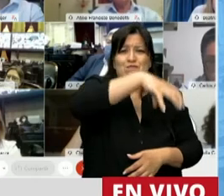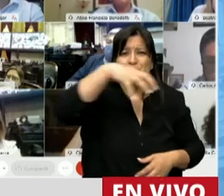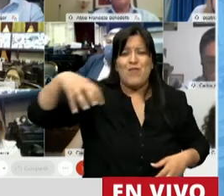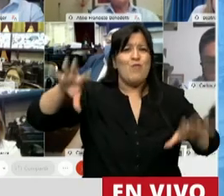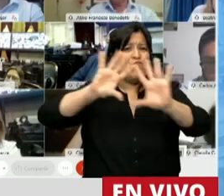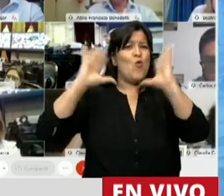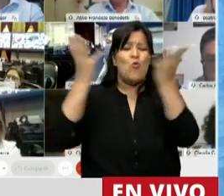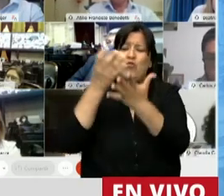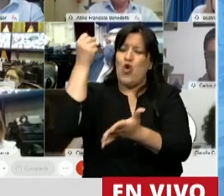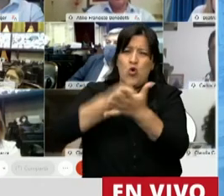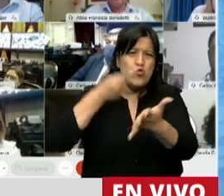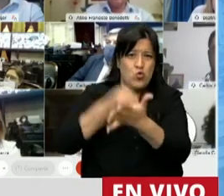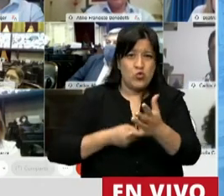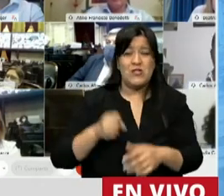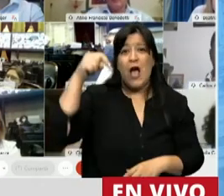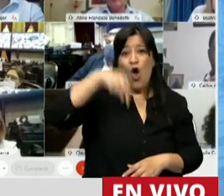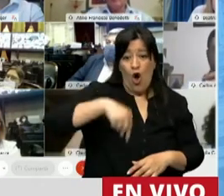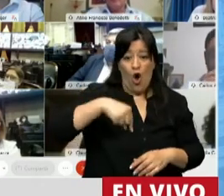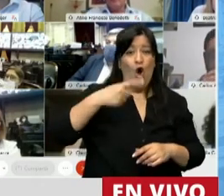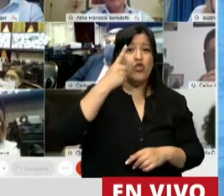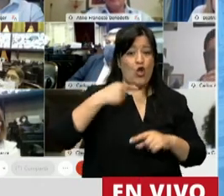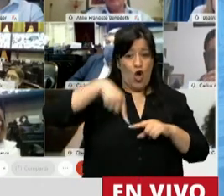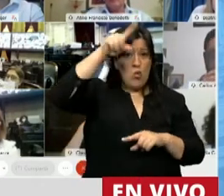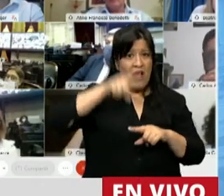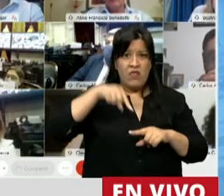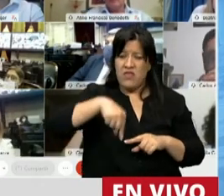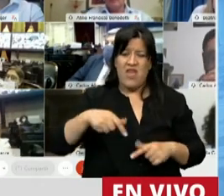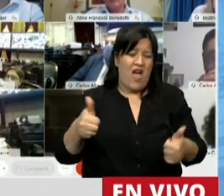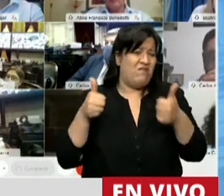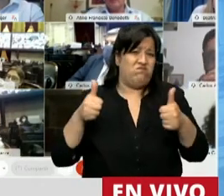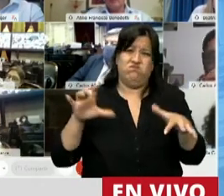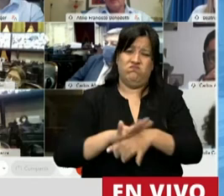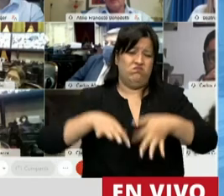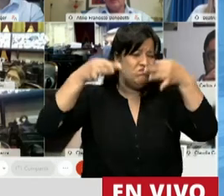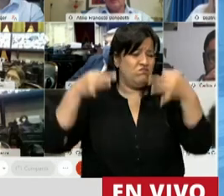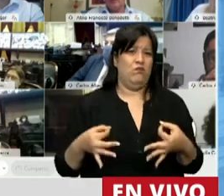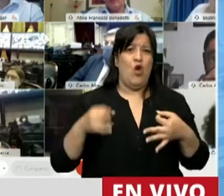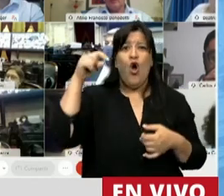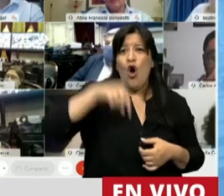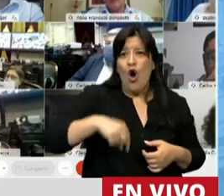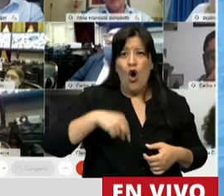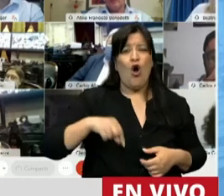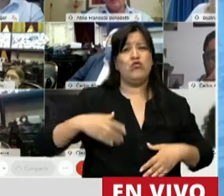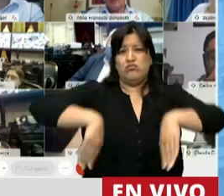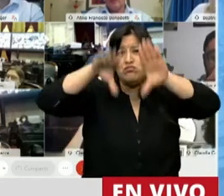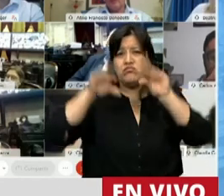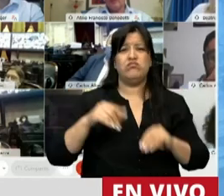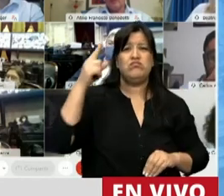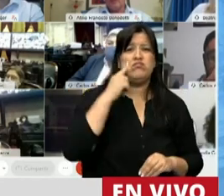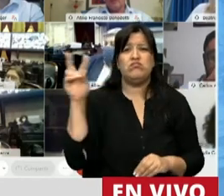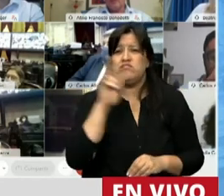el mundo. Nuestra jornada de hoy ha sido excelente, valió la pena. Hoy somos todas y todos